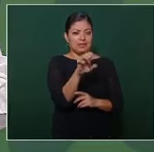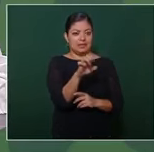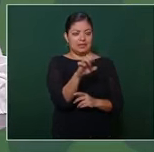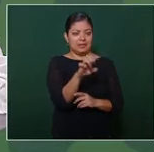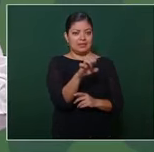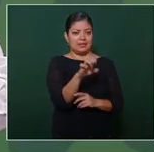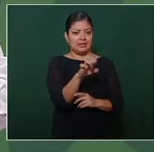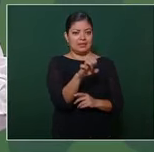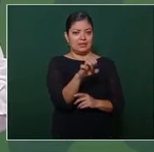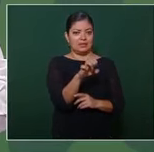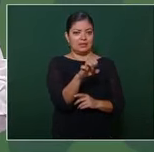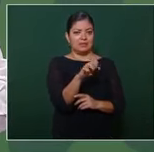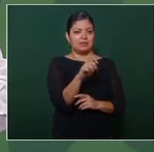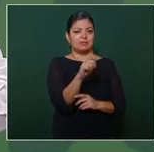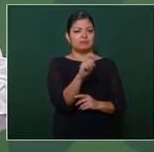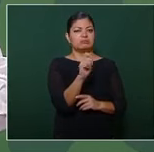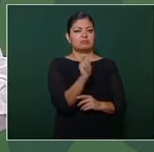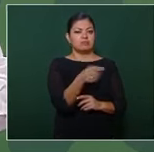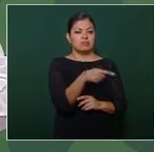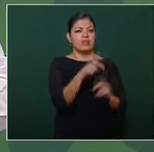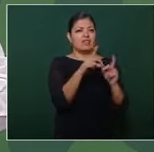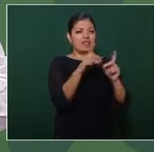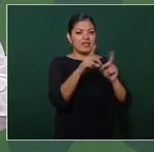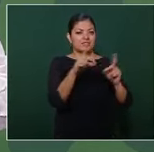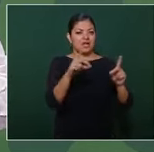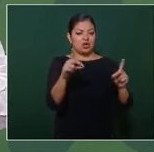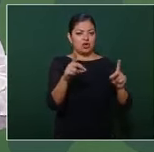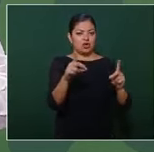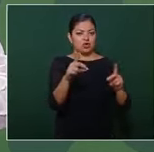de desarrollo urbano